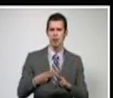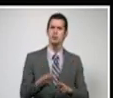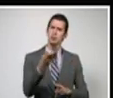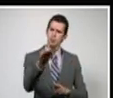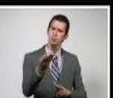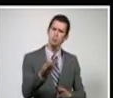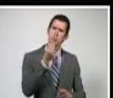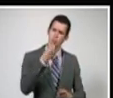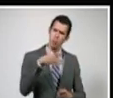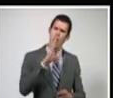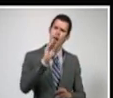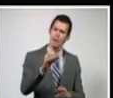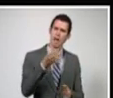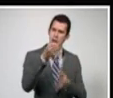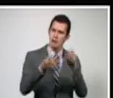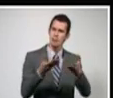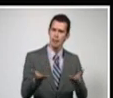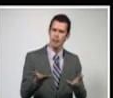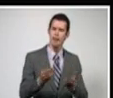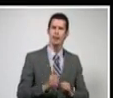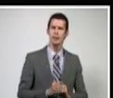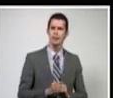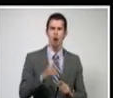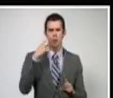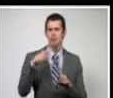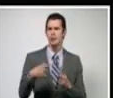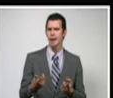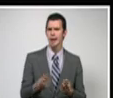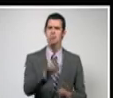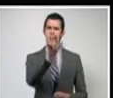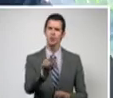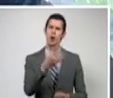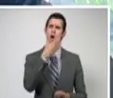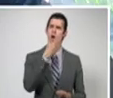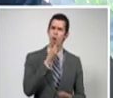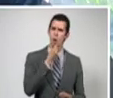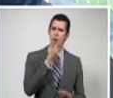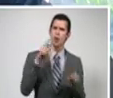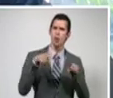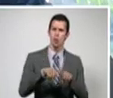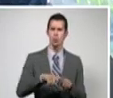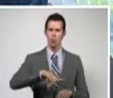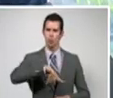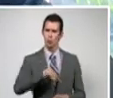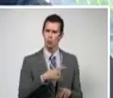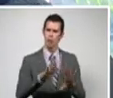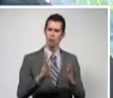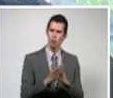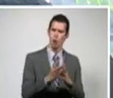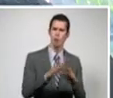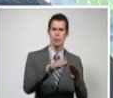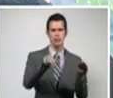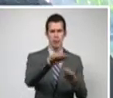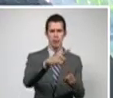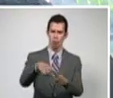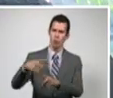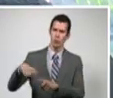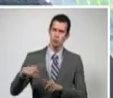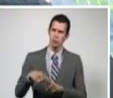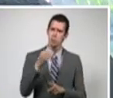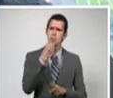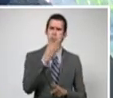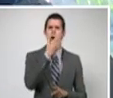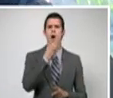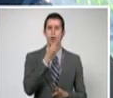jóvenes con el apoyo de las instituciones culturales cubanas. Concebimos este aniversario como una gran